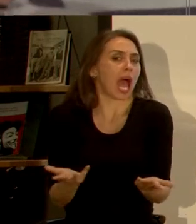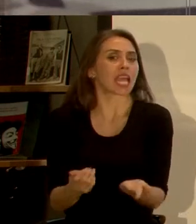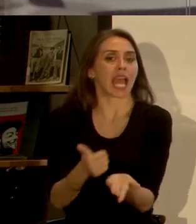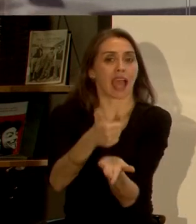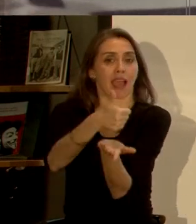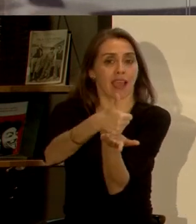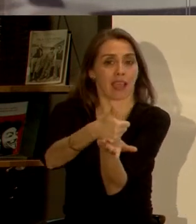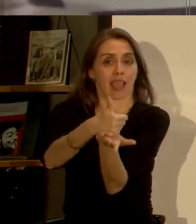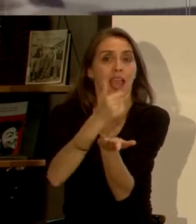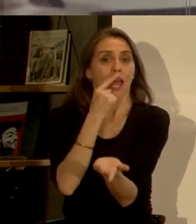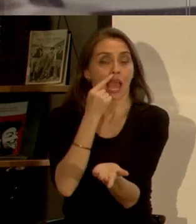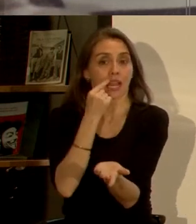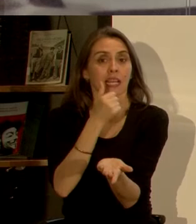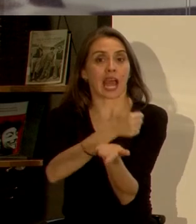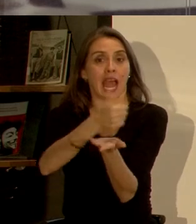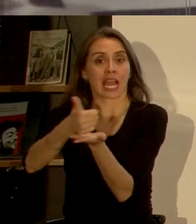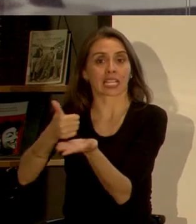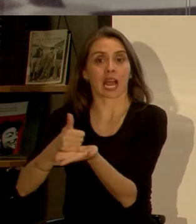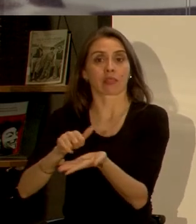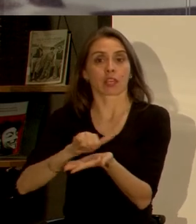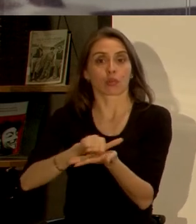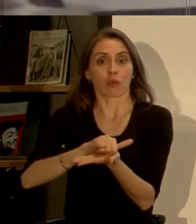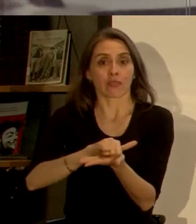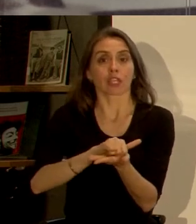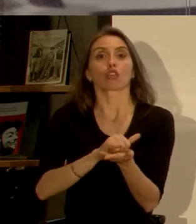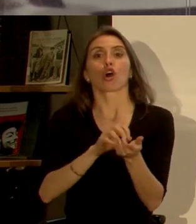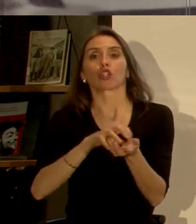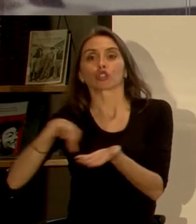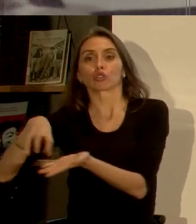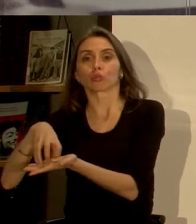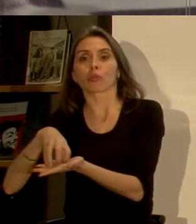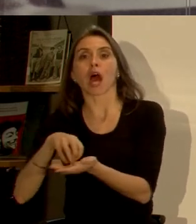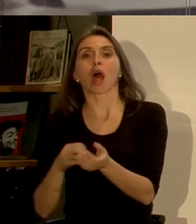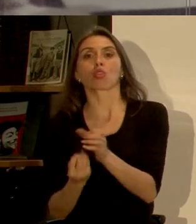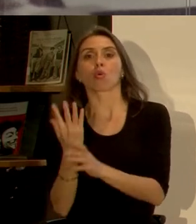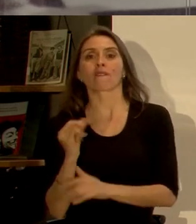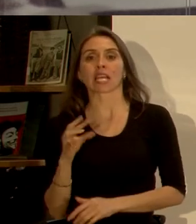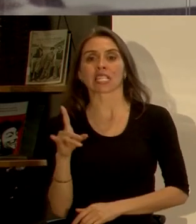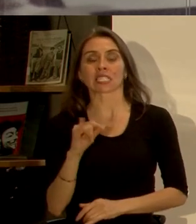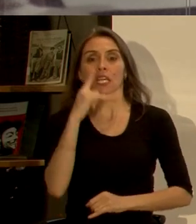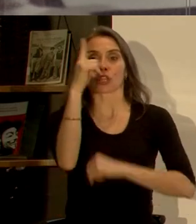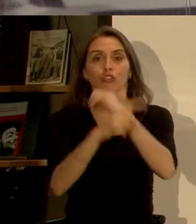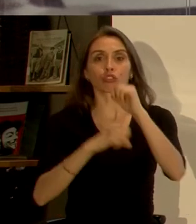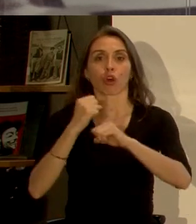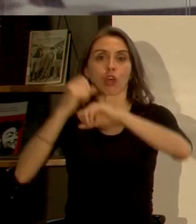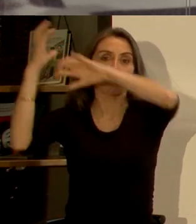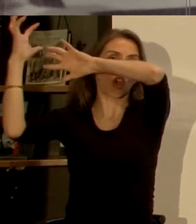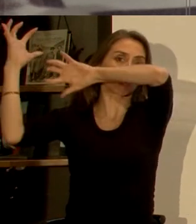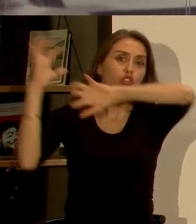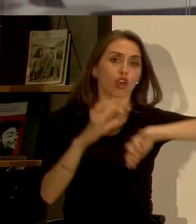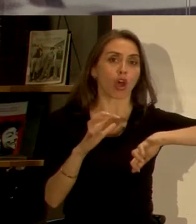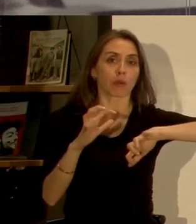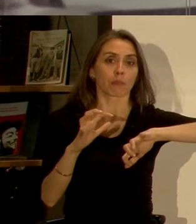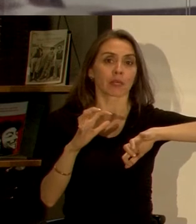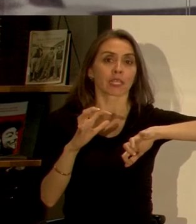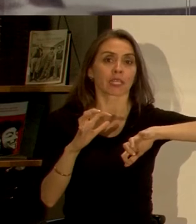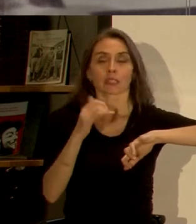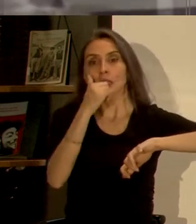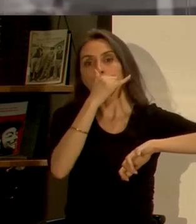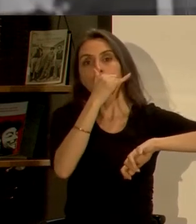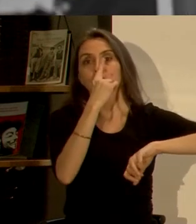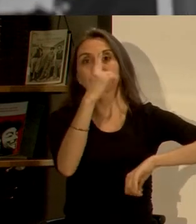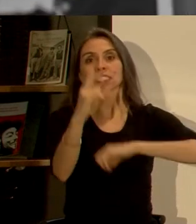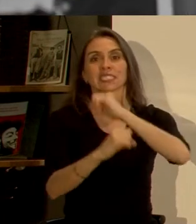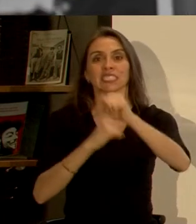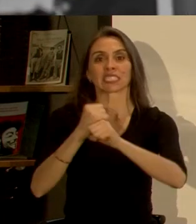como, por ejemplo, los alcaldes de Nueva York o Nueva Jersey, que dicen que todos los años están teniendo una tormenta que viene cada 100 años.